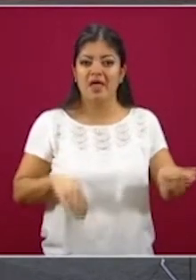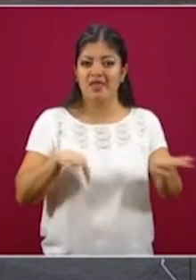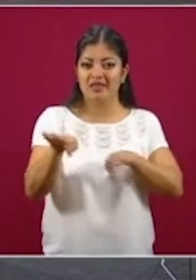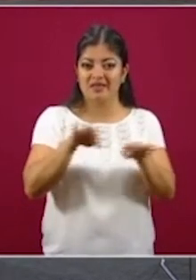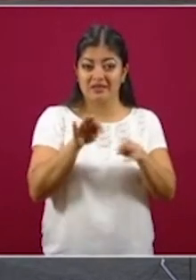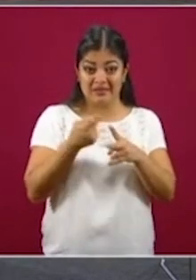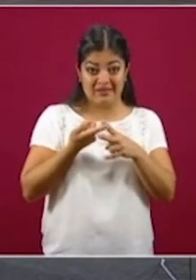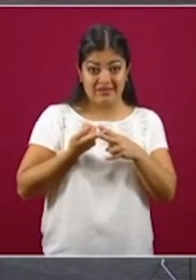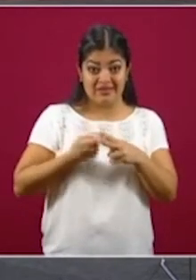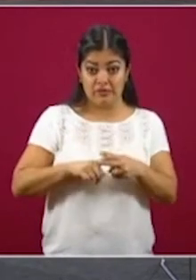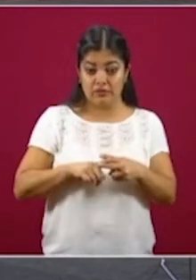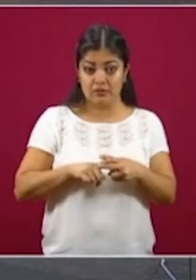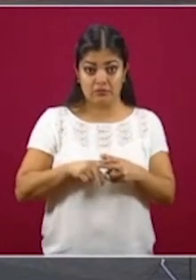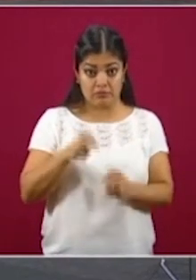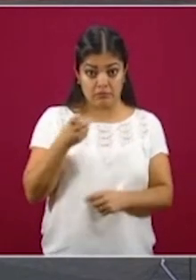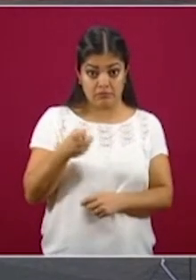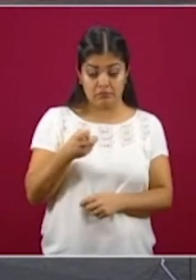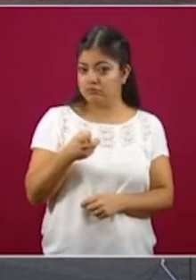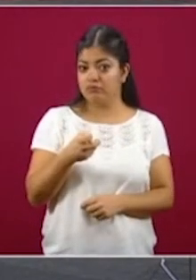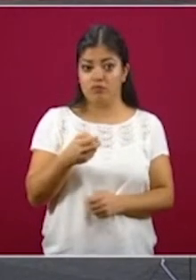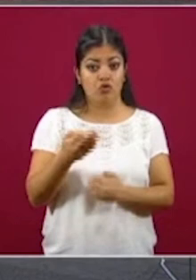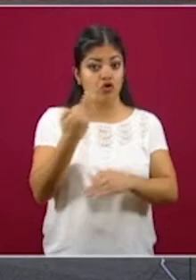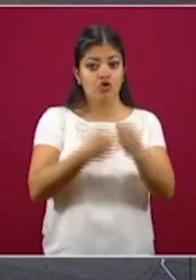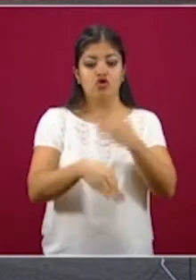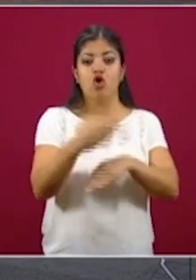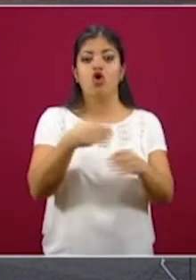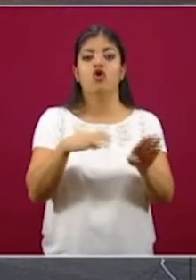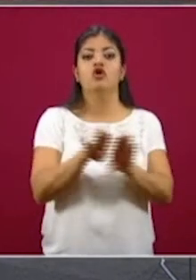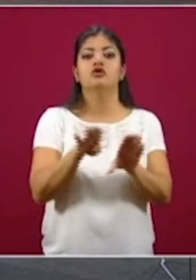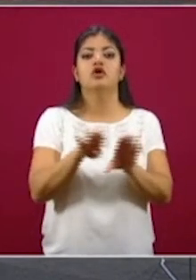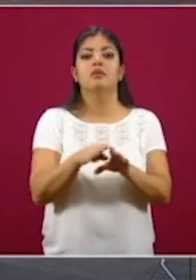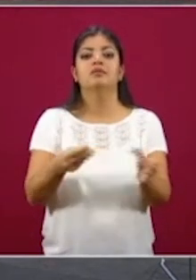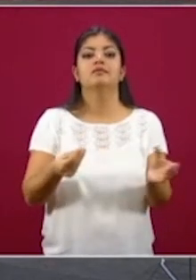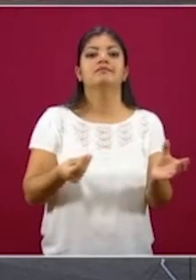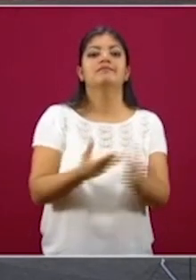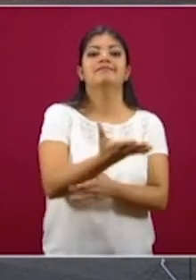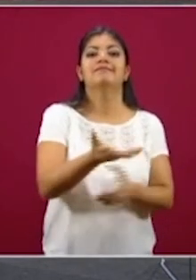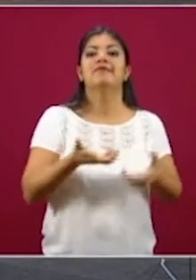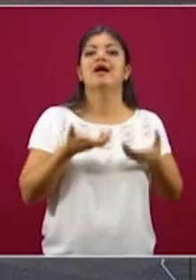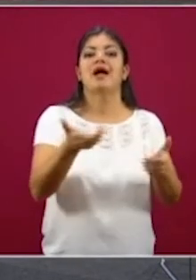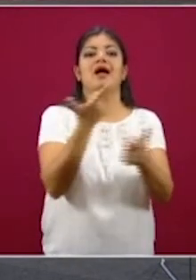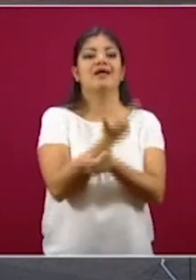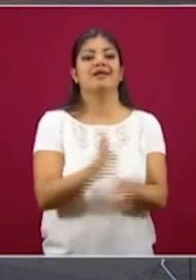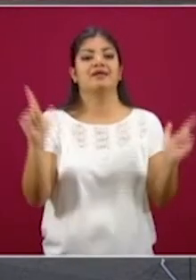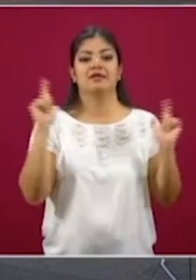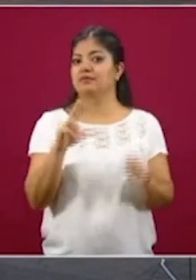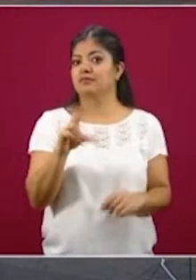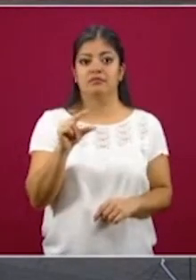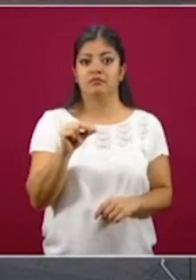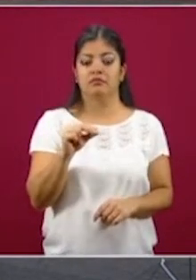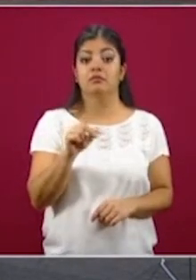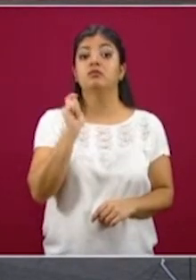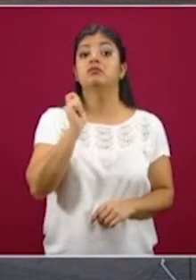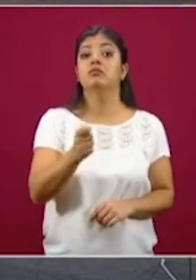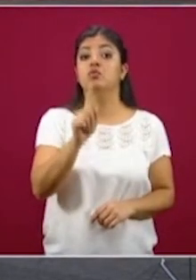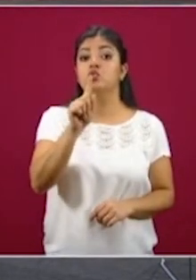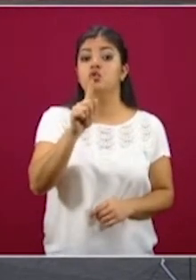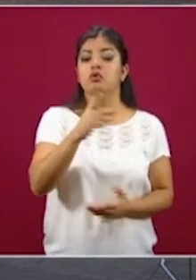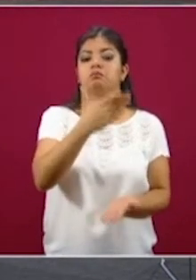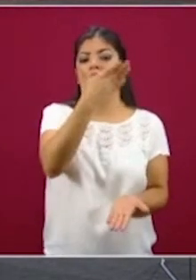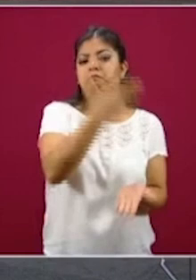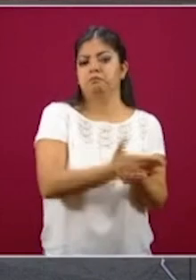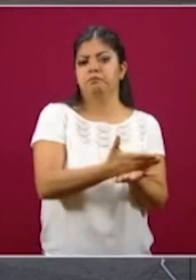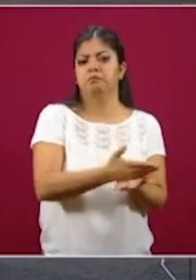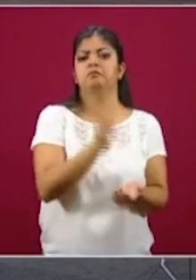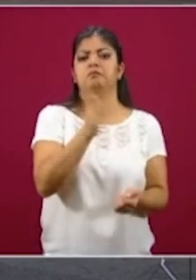inician, no implica que todos salimos a la calle, lo que implica es que concluyó la Jornada Nacional